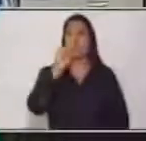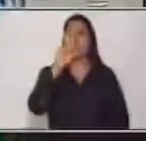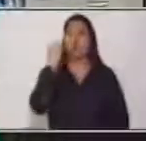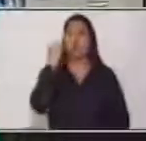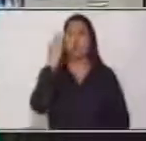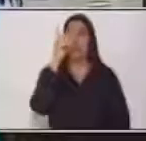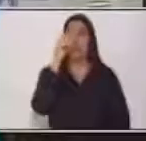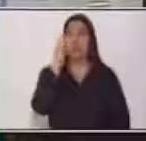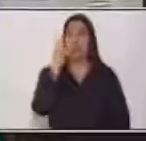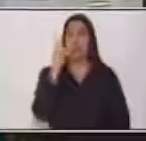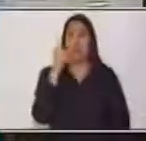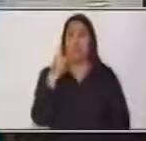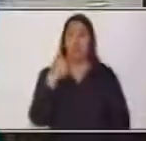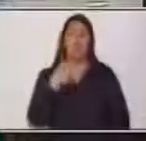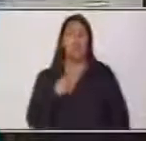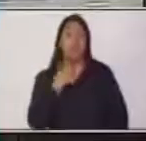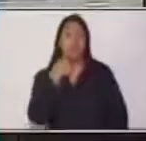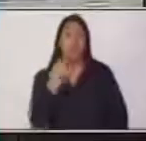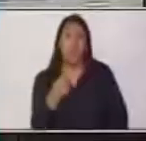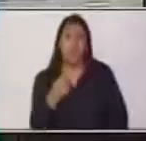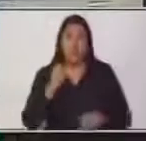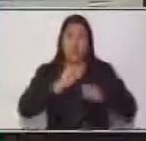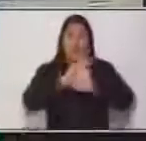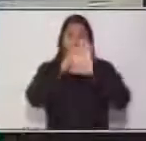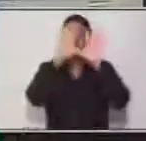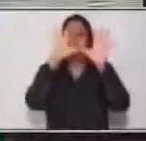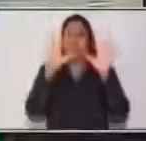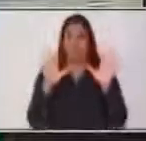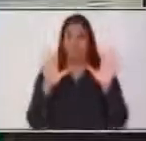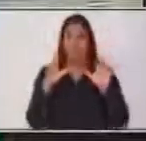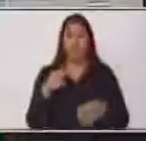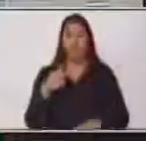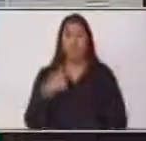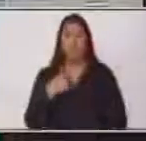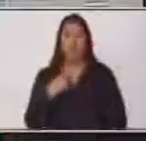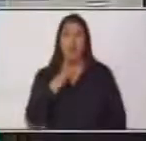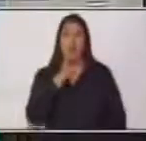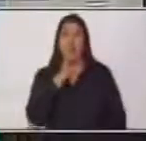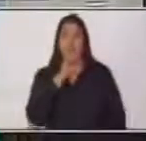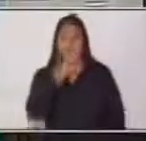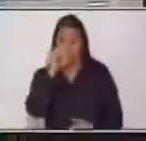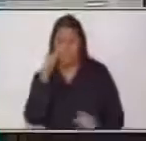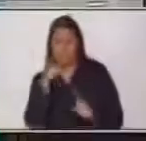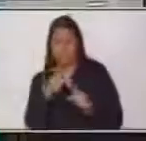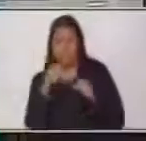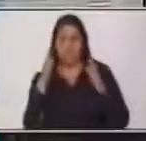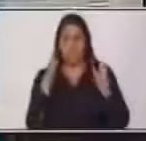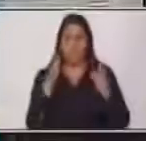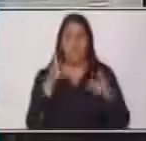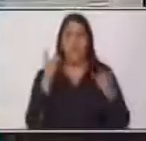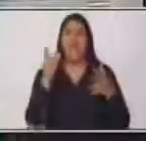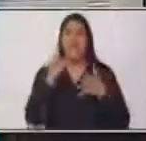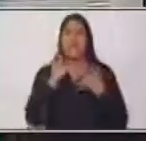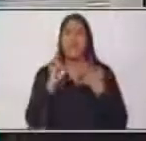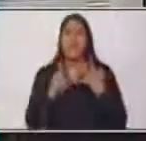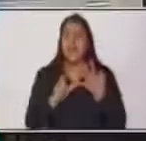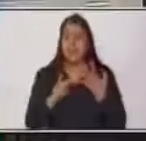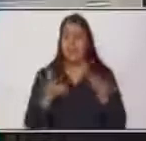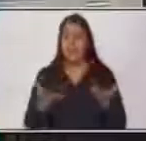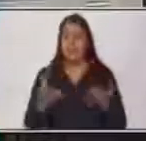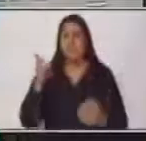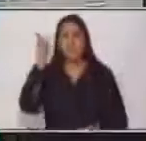Cuando hablo de claridad, voy a hablar específicamente de una característica lógica.